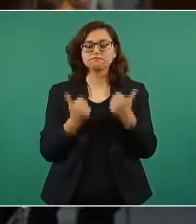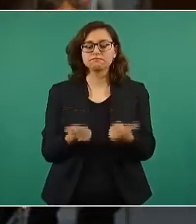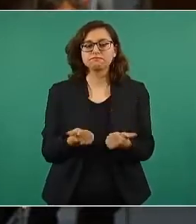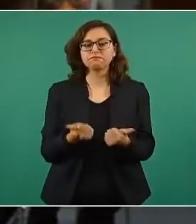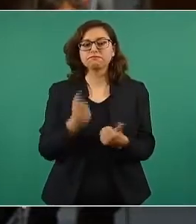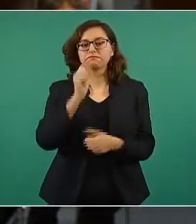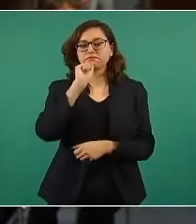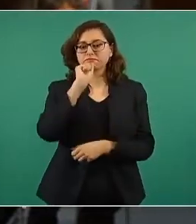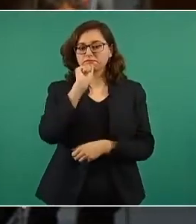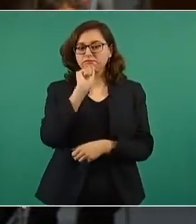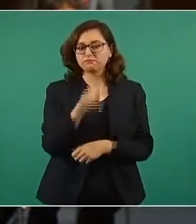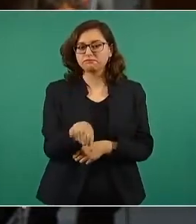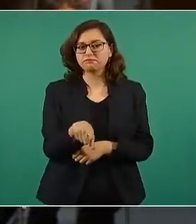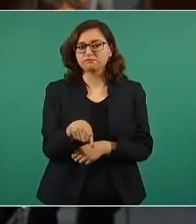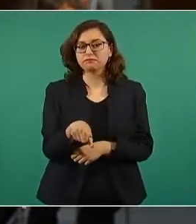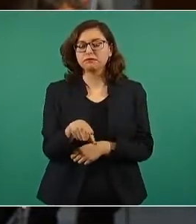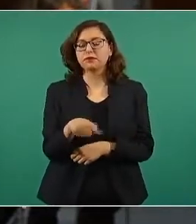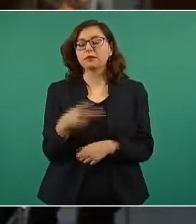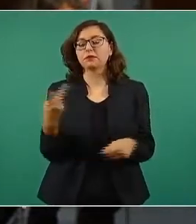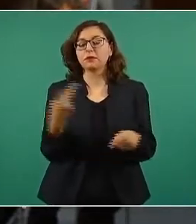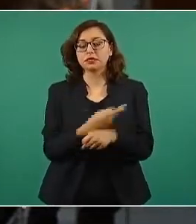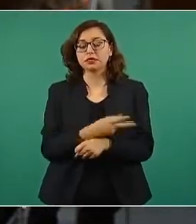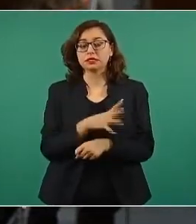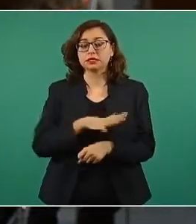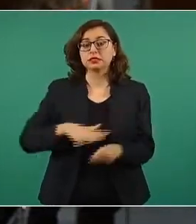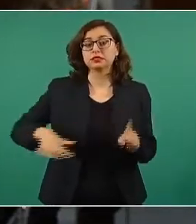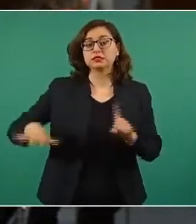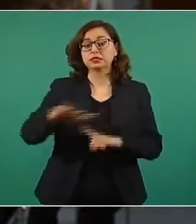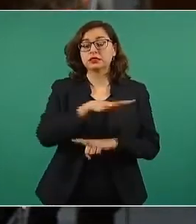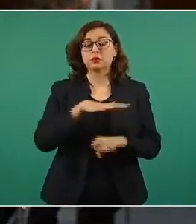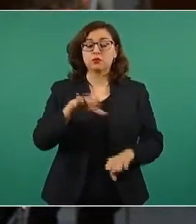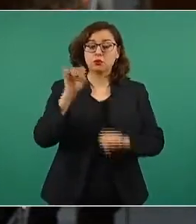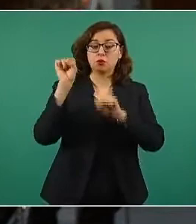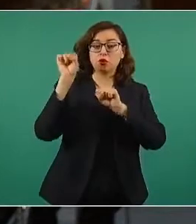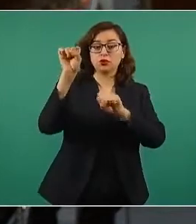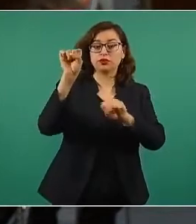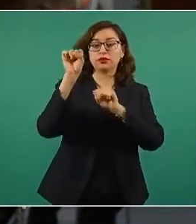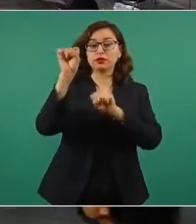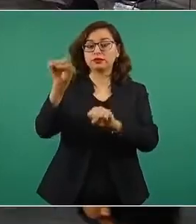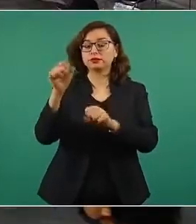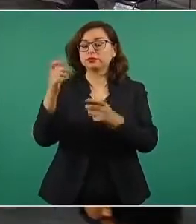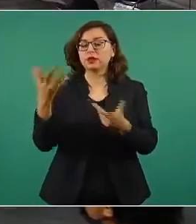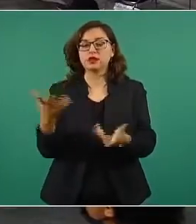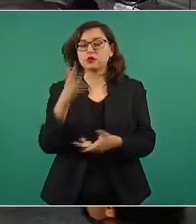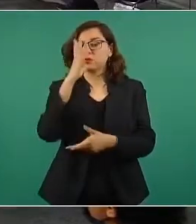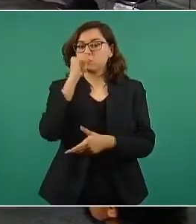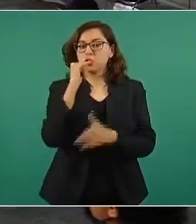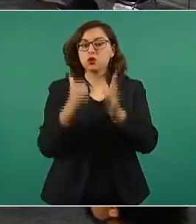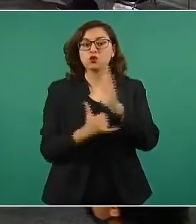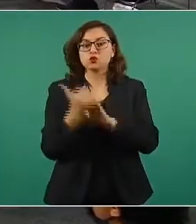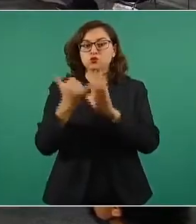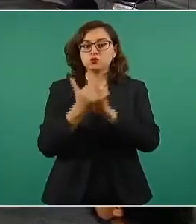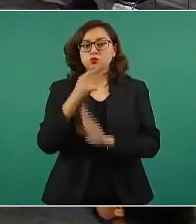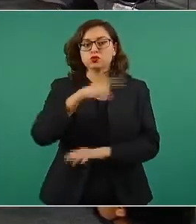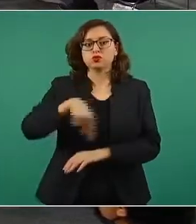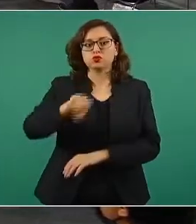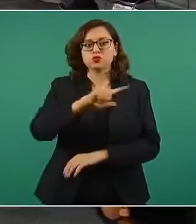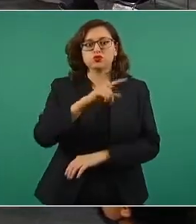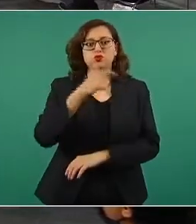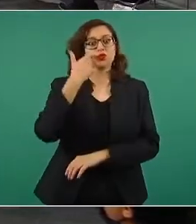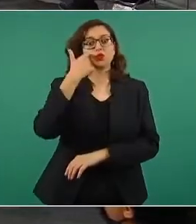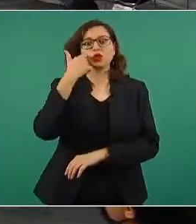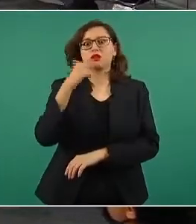también hay… como hay protestas, no dejan pasar las obras porque se van a quedar sin agua. Son